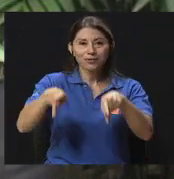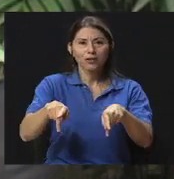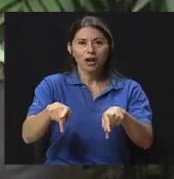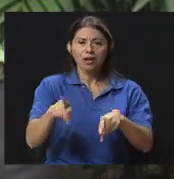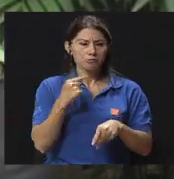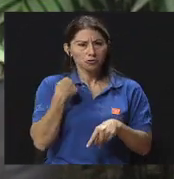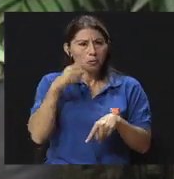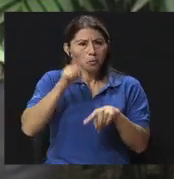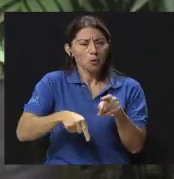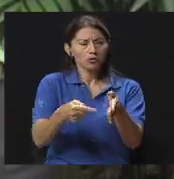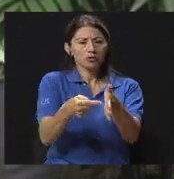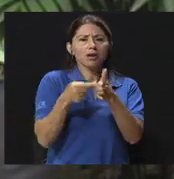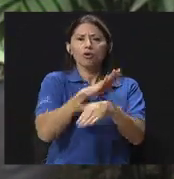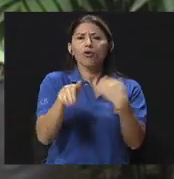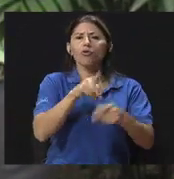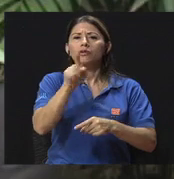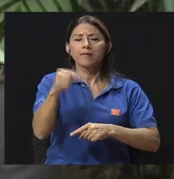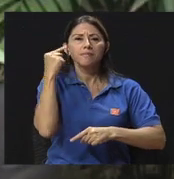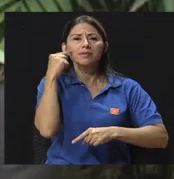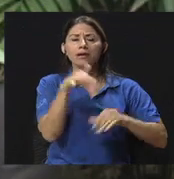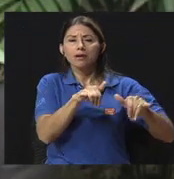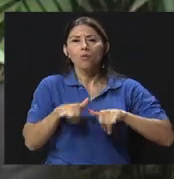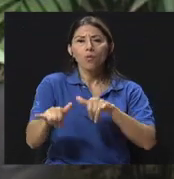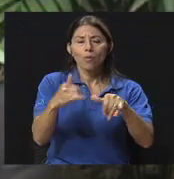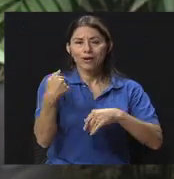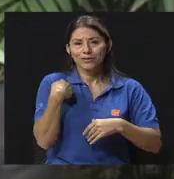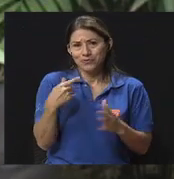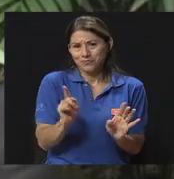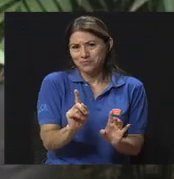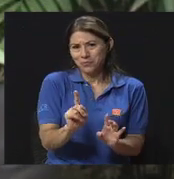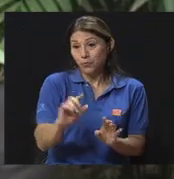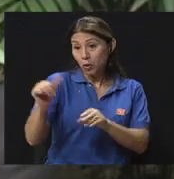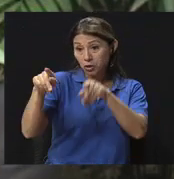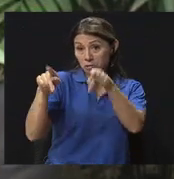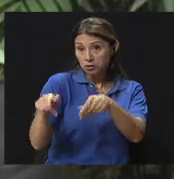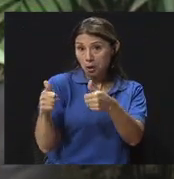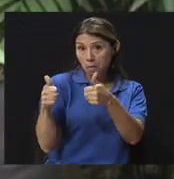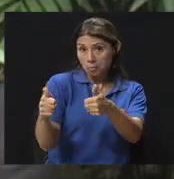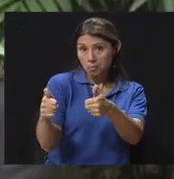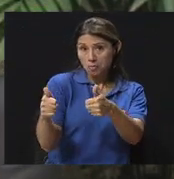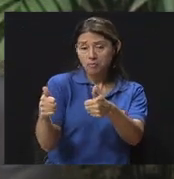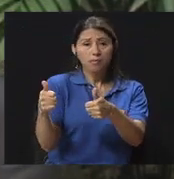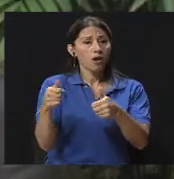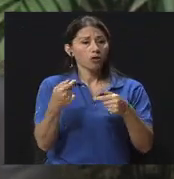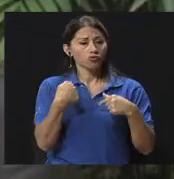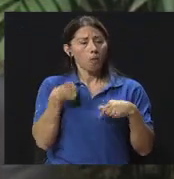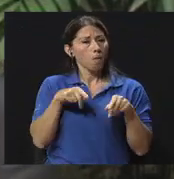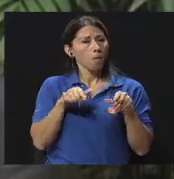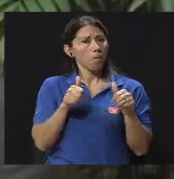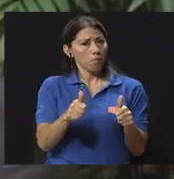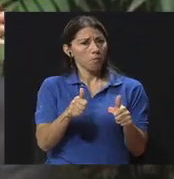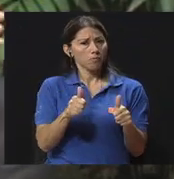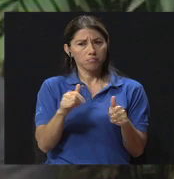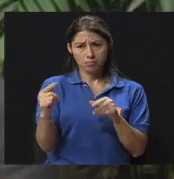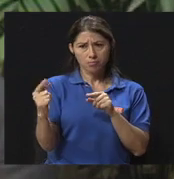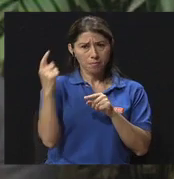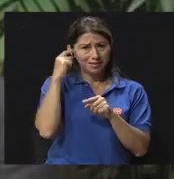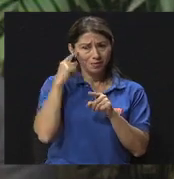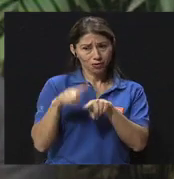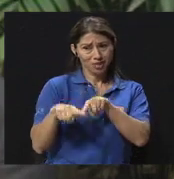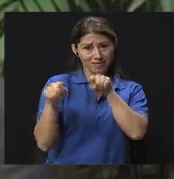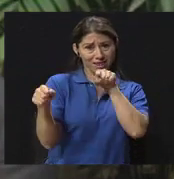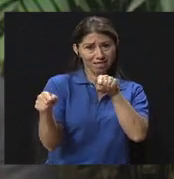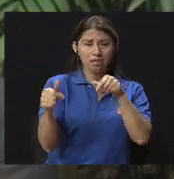todos tengan que pensar como yo. Tan válida es la forma de pensar del otro como la mía. Y en lo laboral lo que tenemos es que llegar a